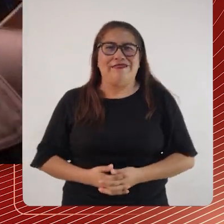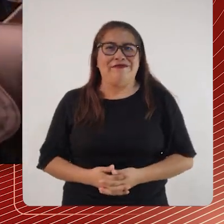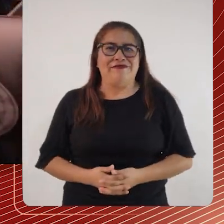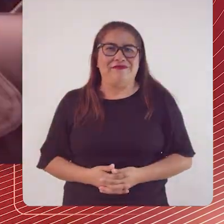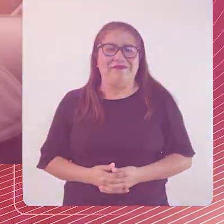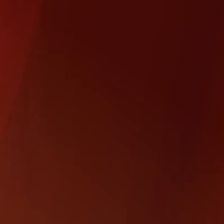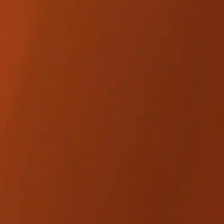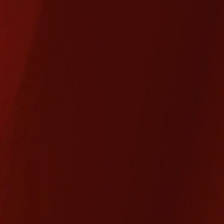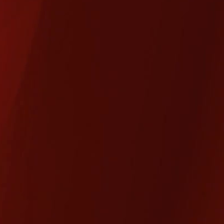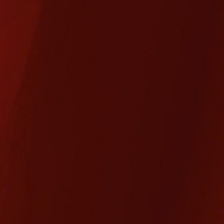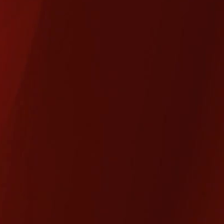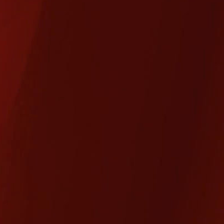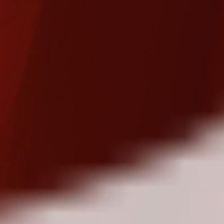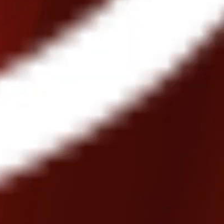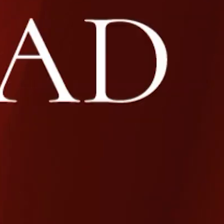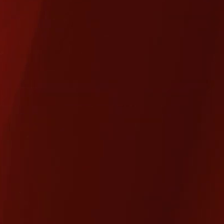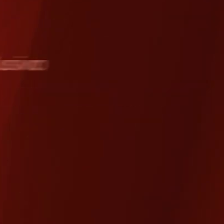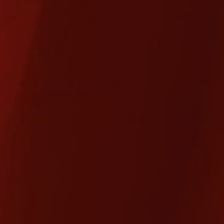personas.